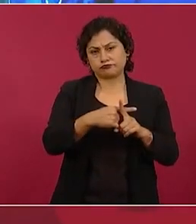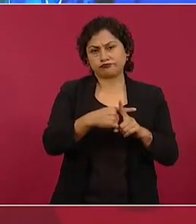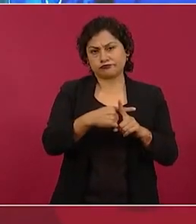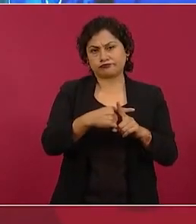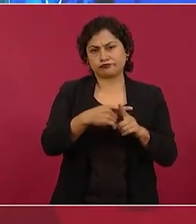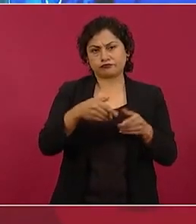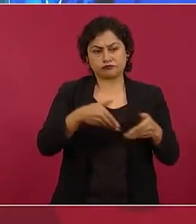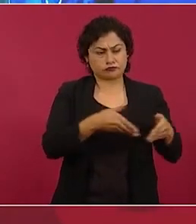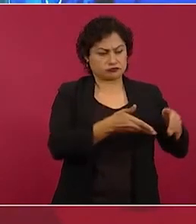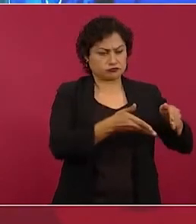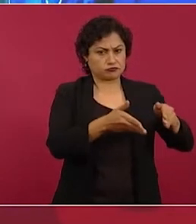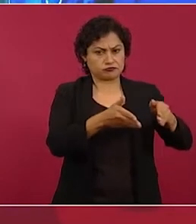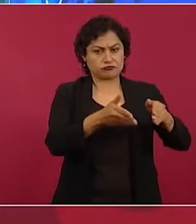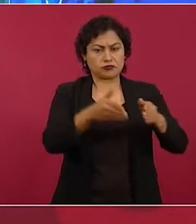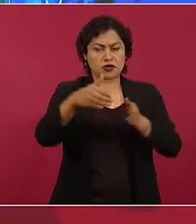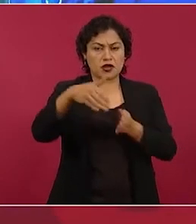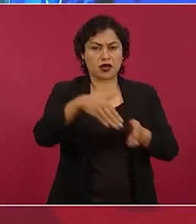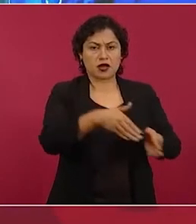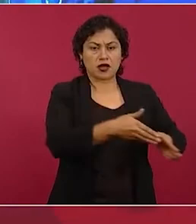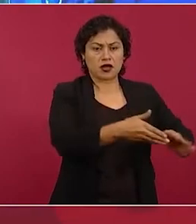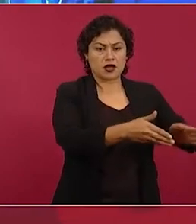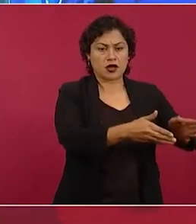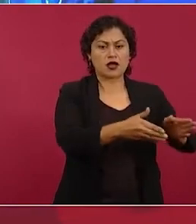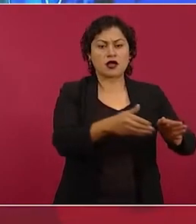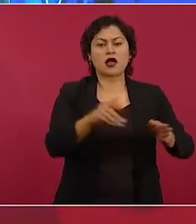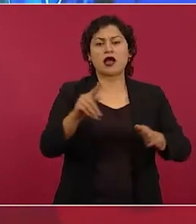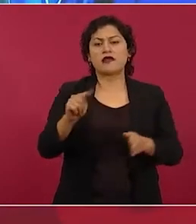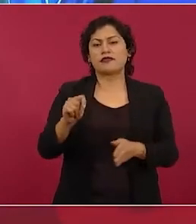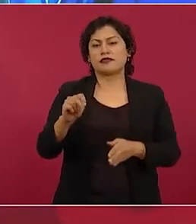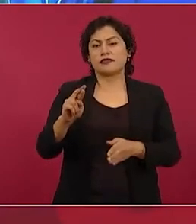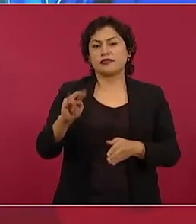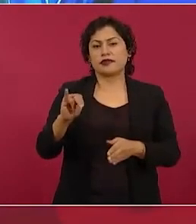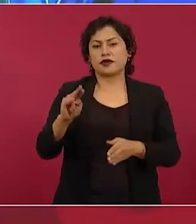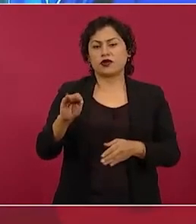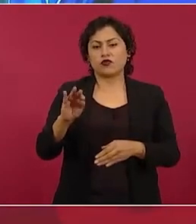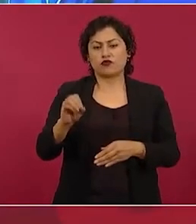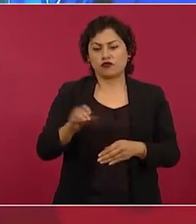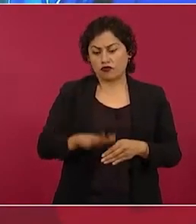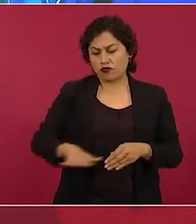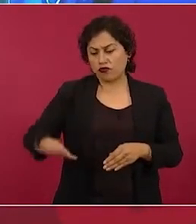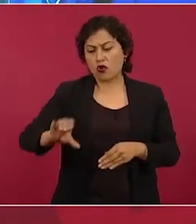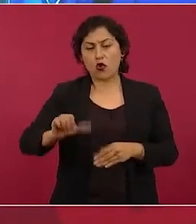Se sigue acá, al triunfo, por acá hay otra zona arqueológica que se llama El Tigre.